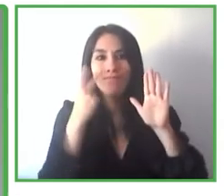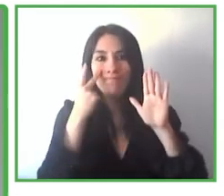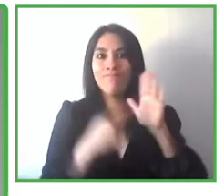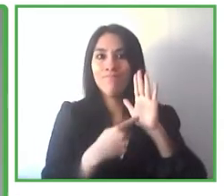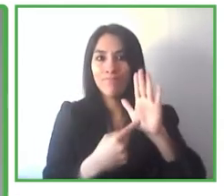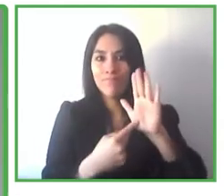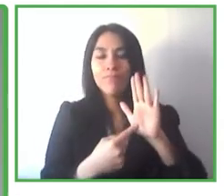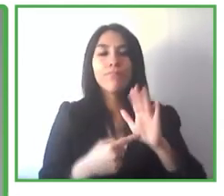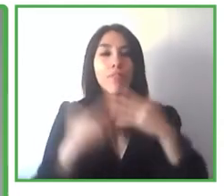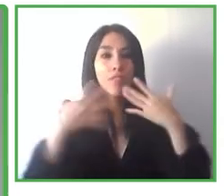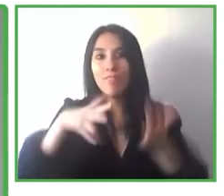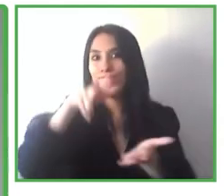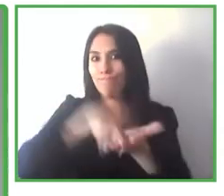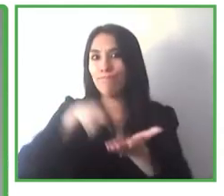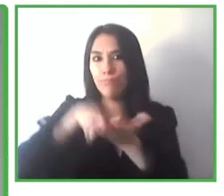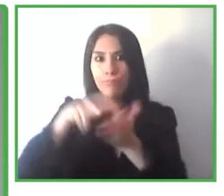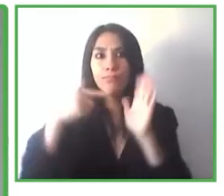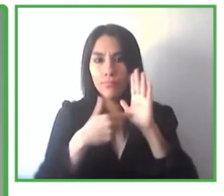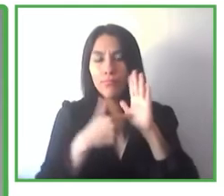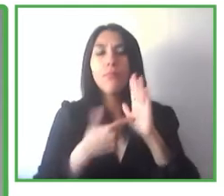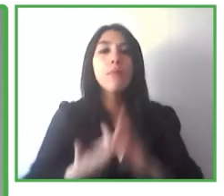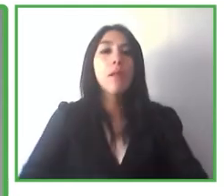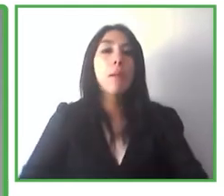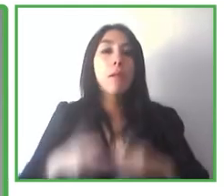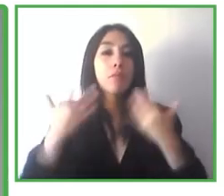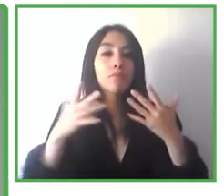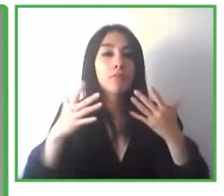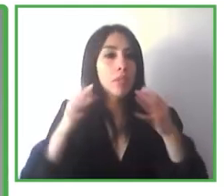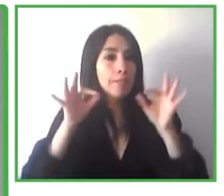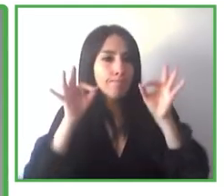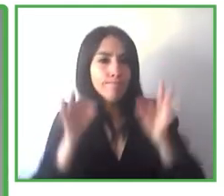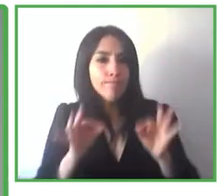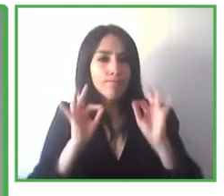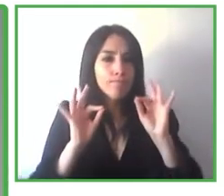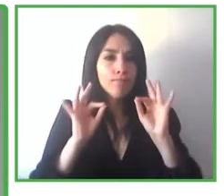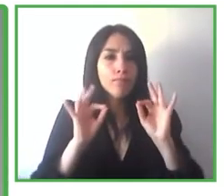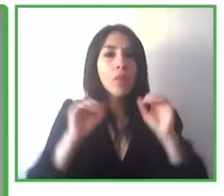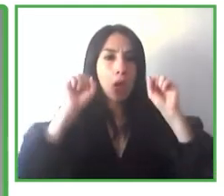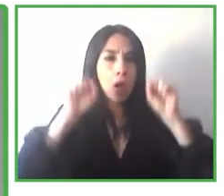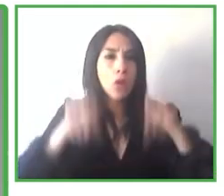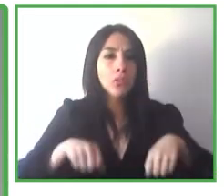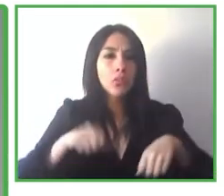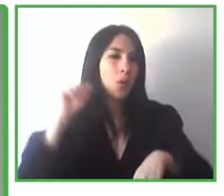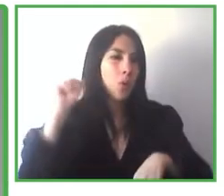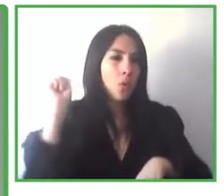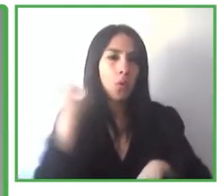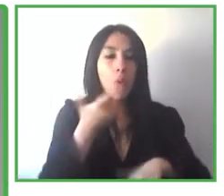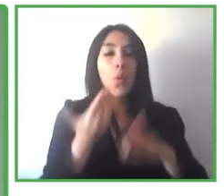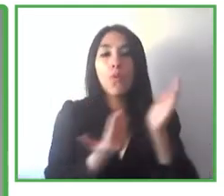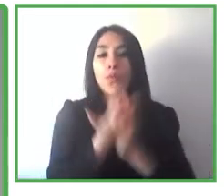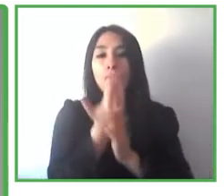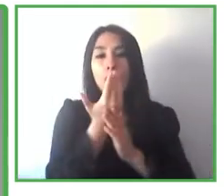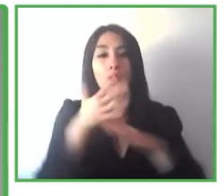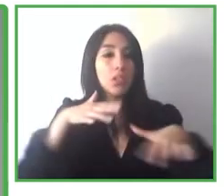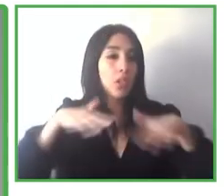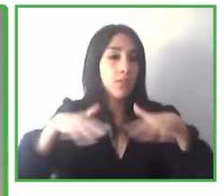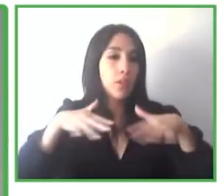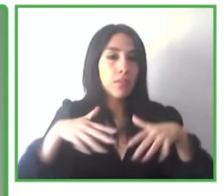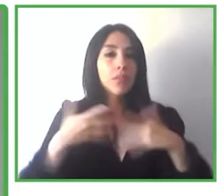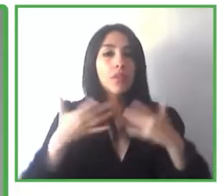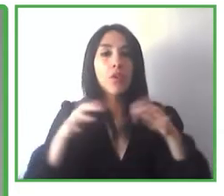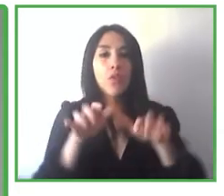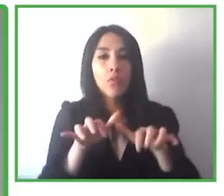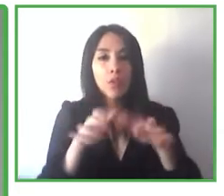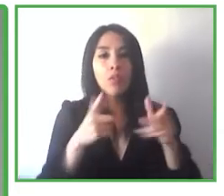Y también unos estándares que permitan que todos los nuevos servicios, productos, tanto de